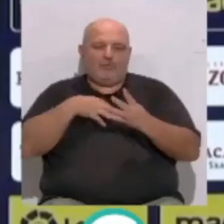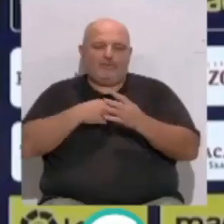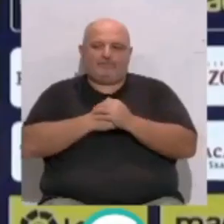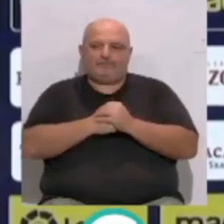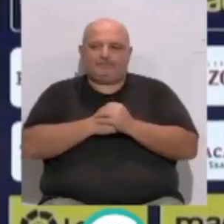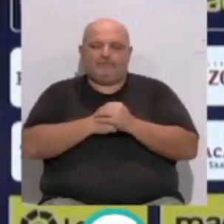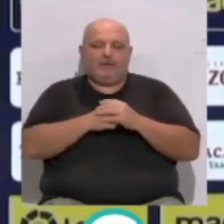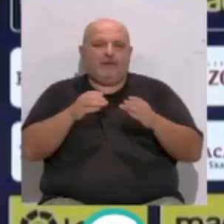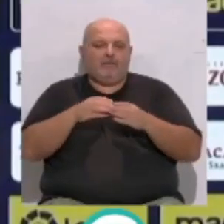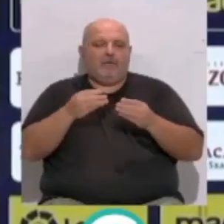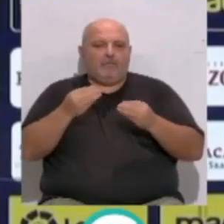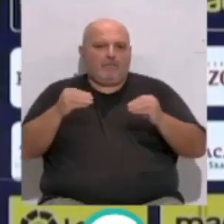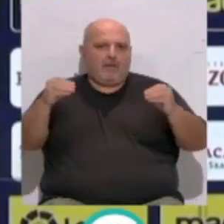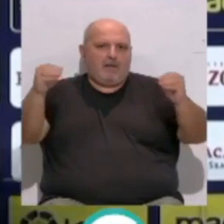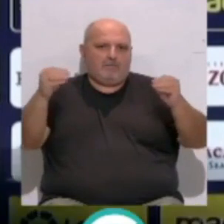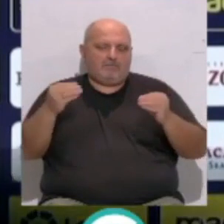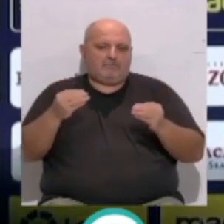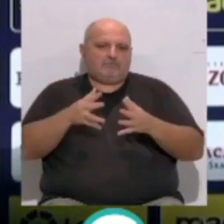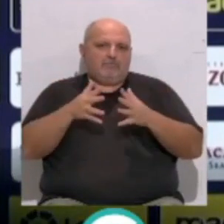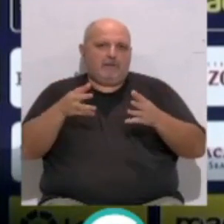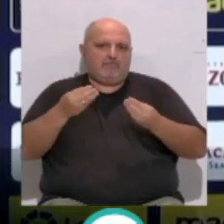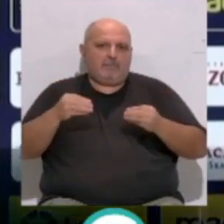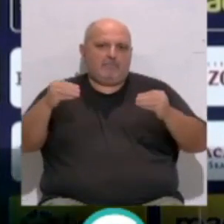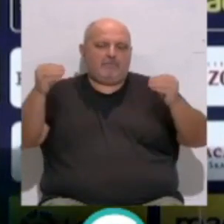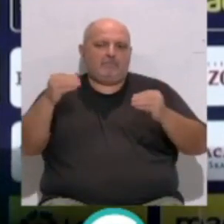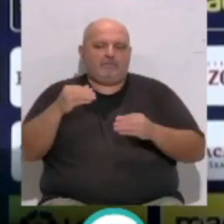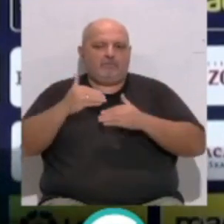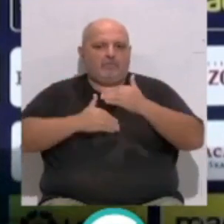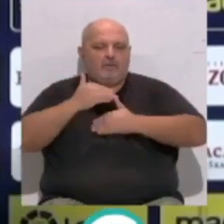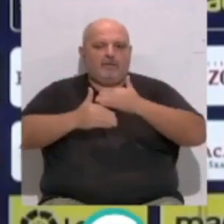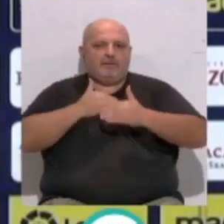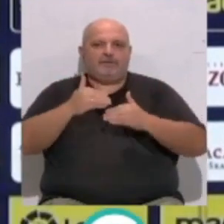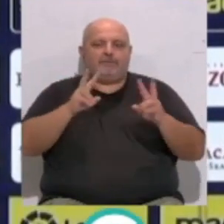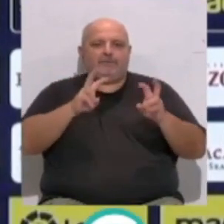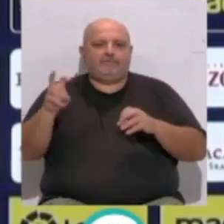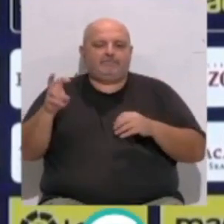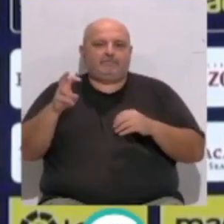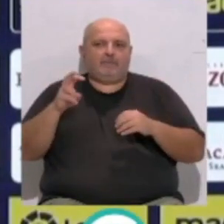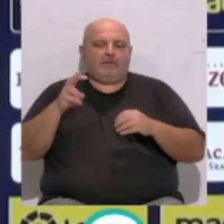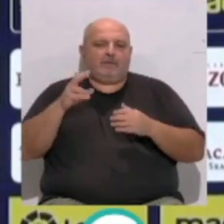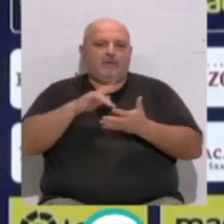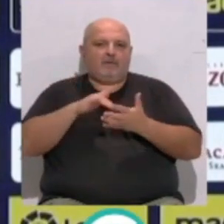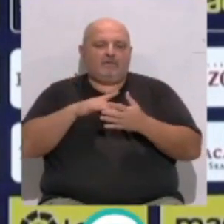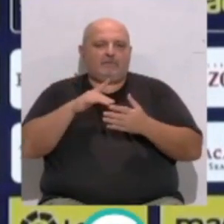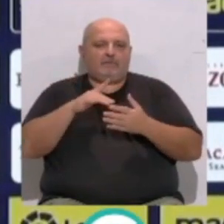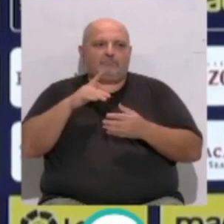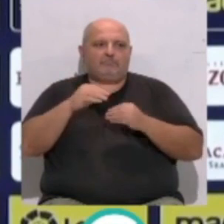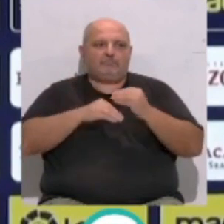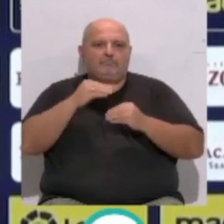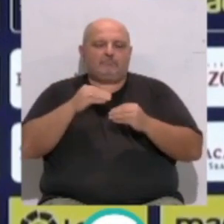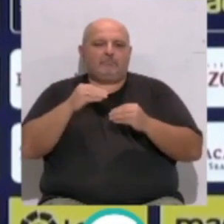El equipo va más, eso es una evidencia. El equipo está creciendo, equipo está ganando en pozos, está ganando en el fútbol sin balón, en el fútbol con balón. Estamos